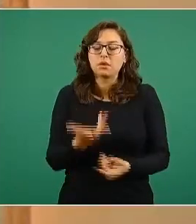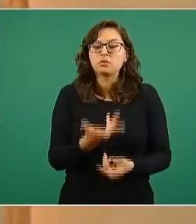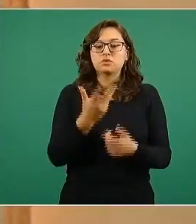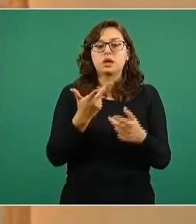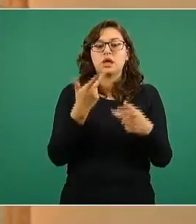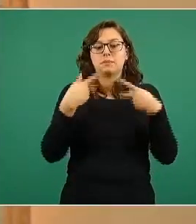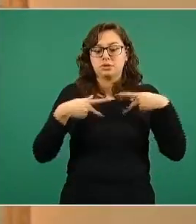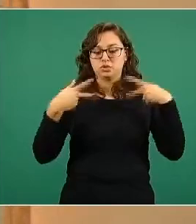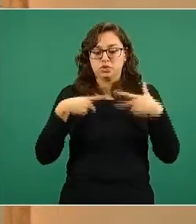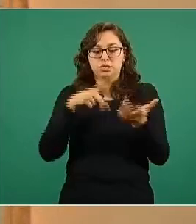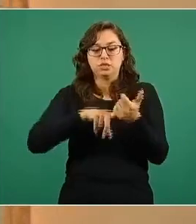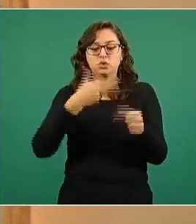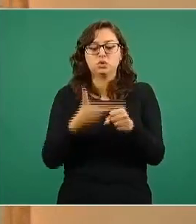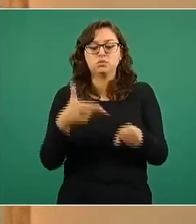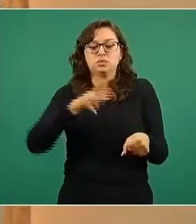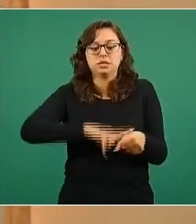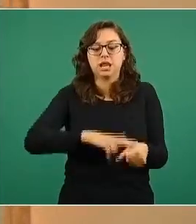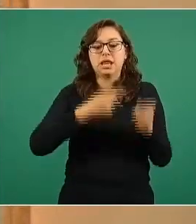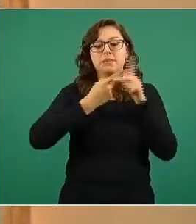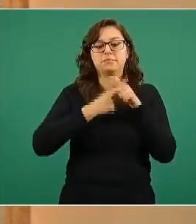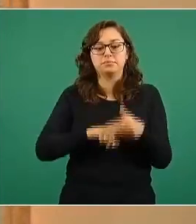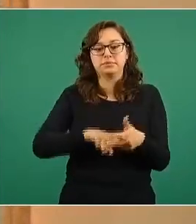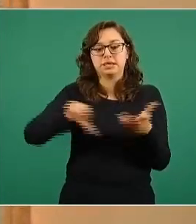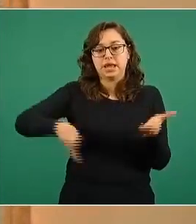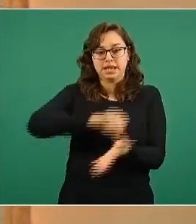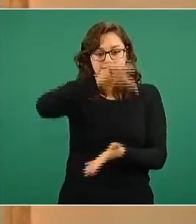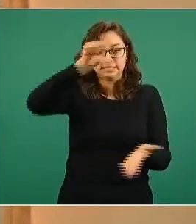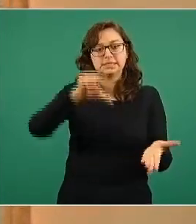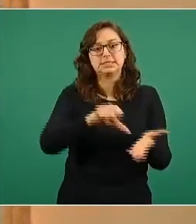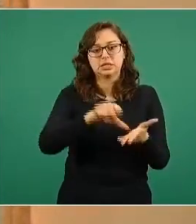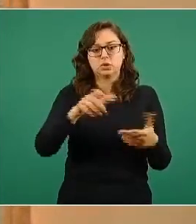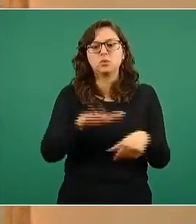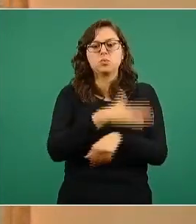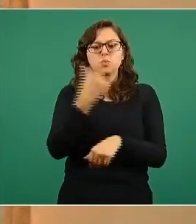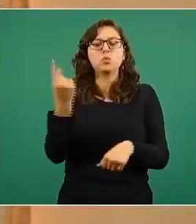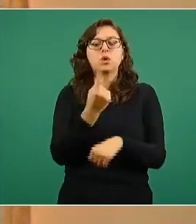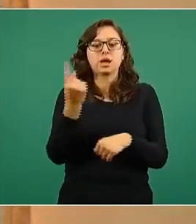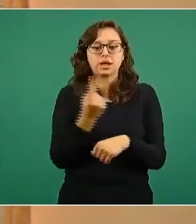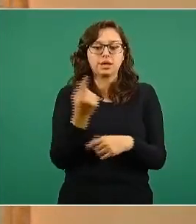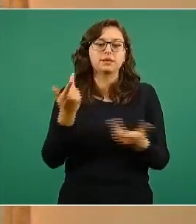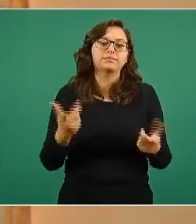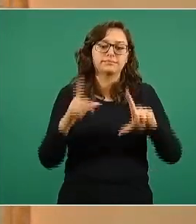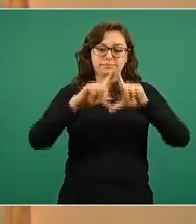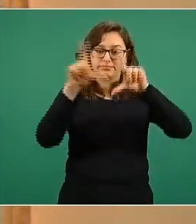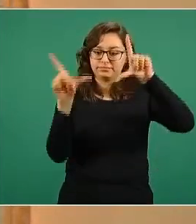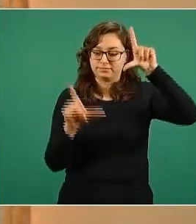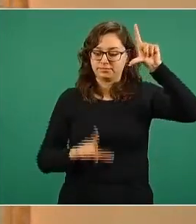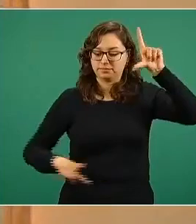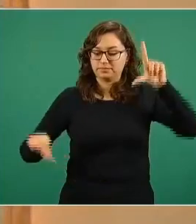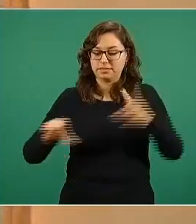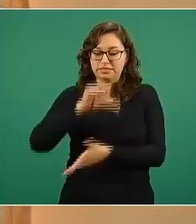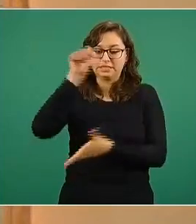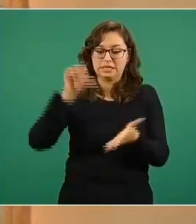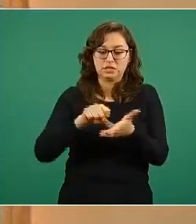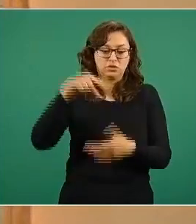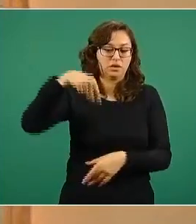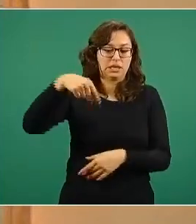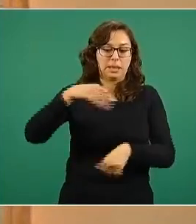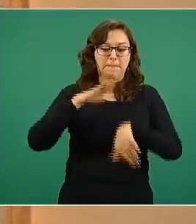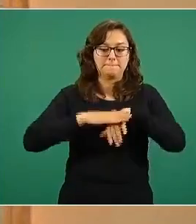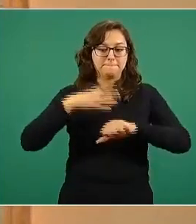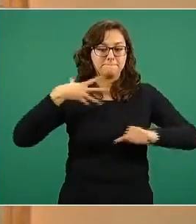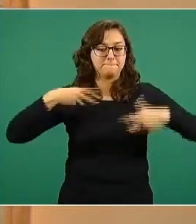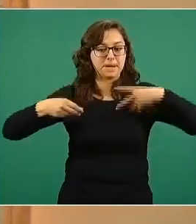como el punto de arranque por ser precisamente la zona de mayor actividad epidémica en este momento. Nos